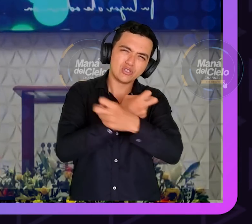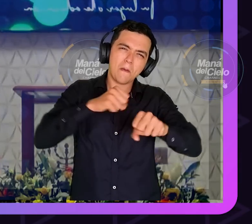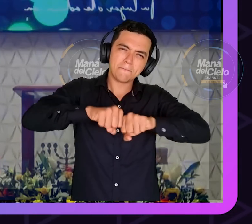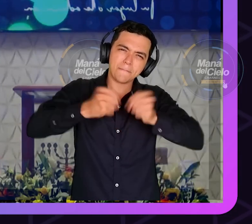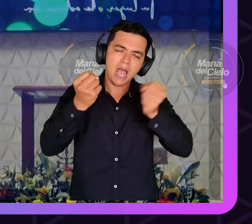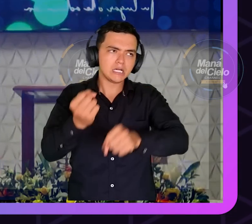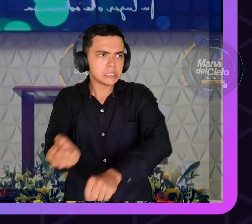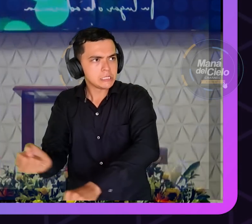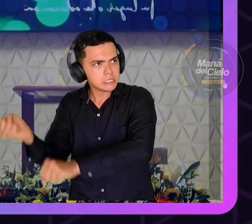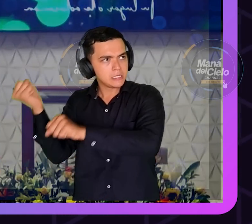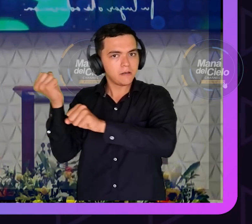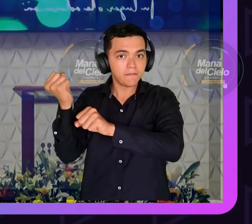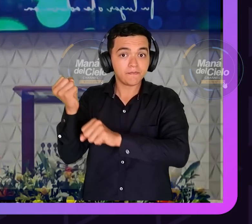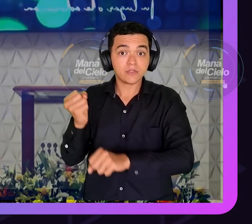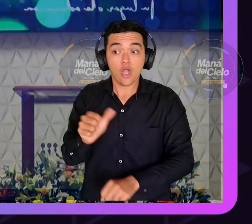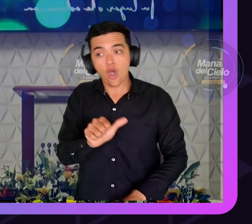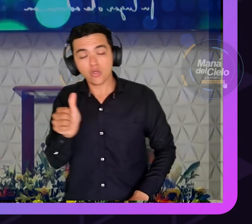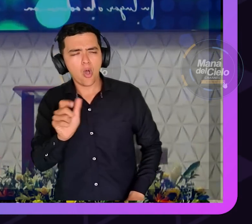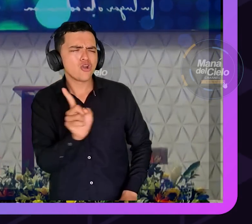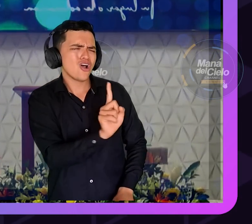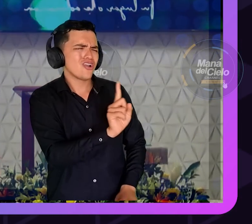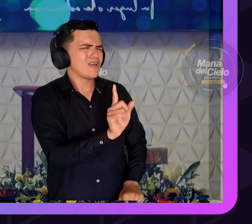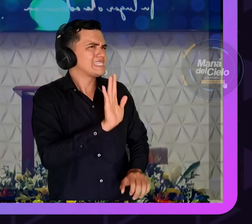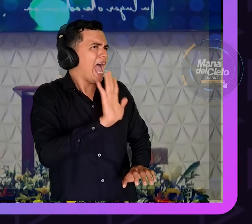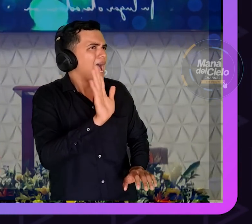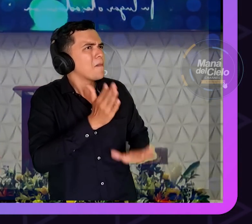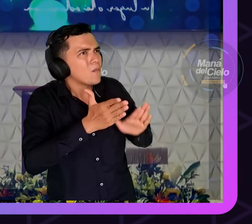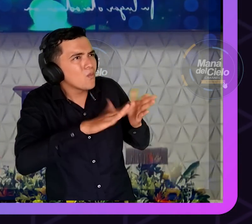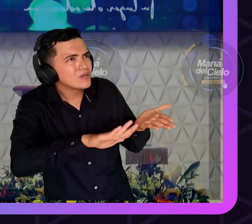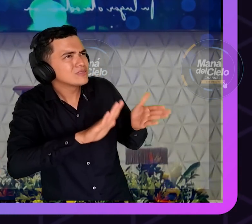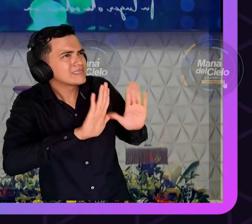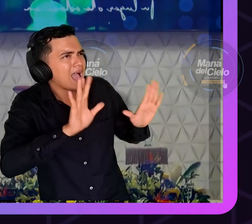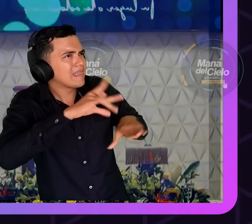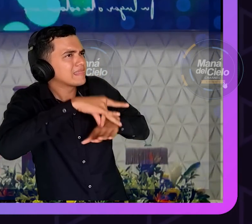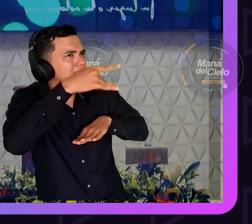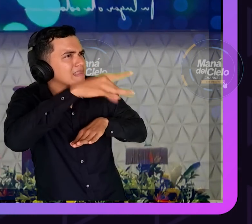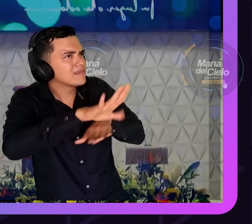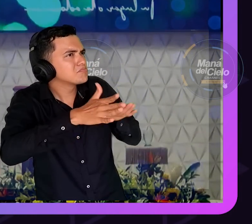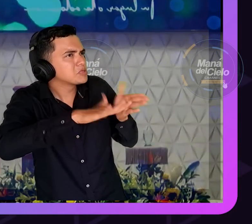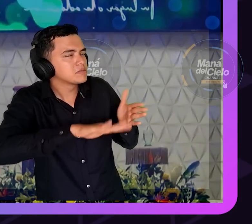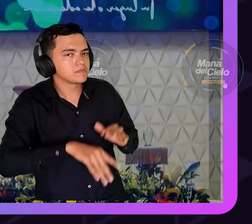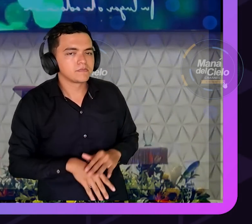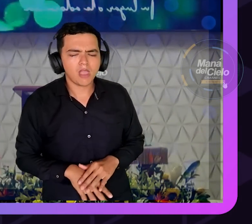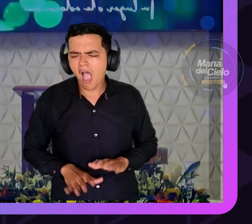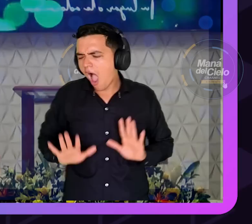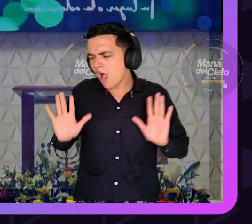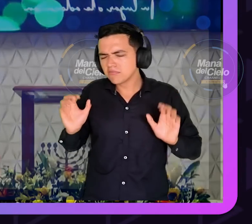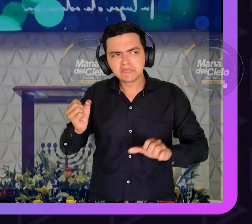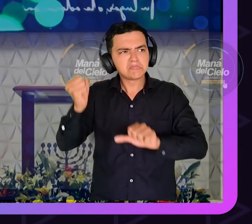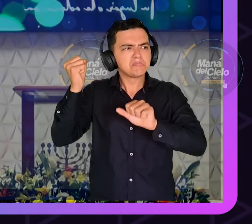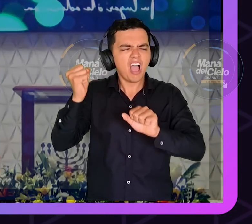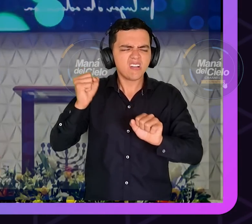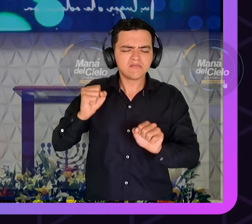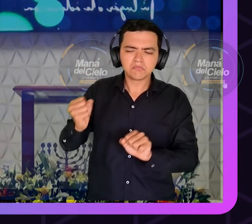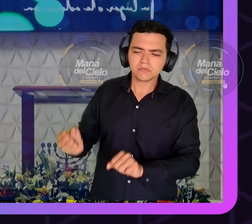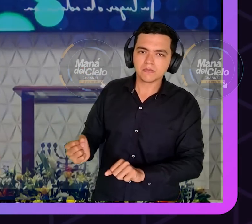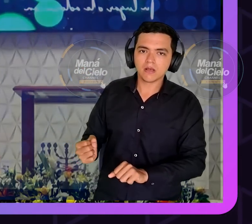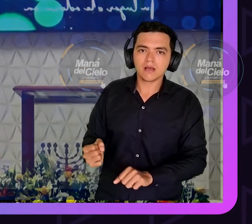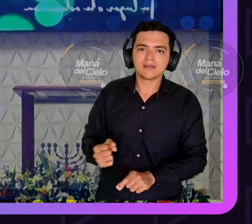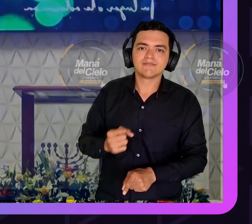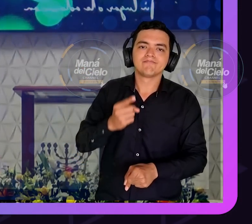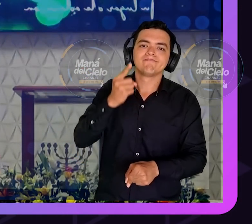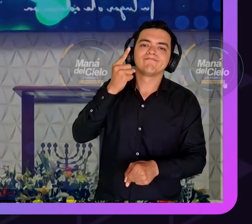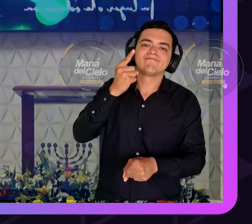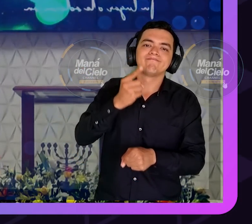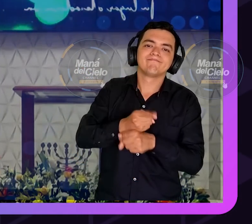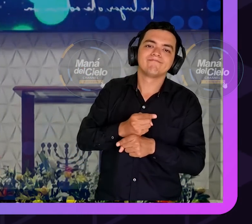déjeme llevarme a ese muerto para enterrarlo pobrecito ya está muerto lléveselo y qué culpa tiene un muerto que lo lleven nada